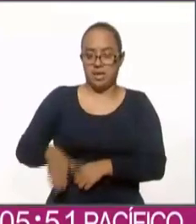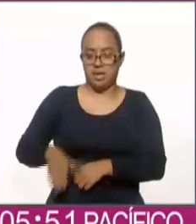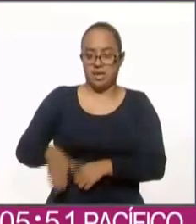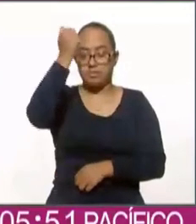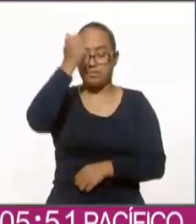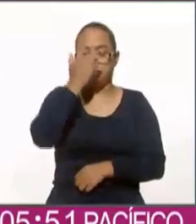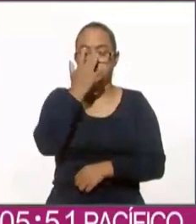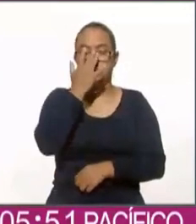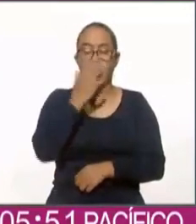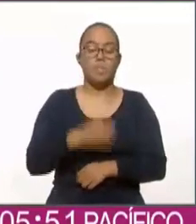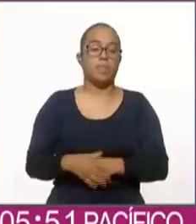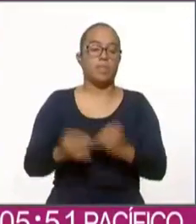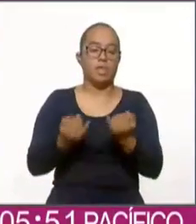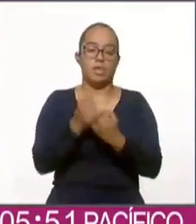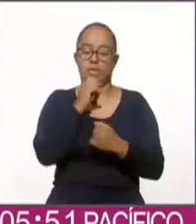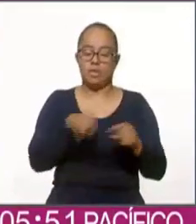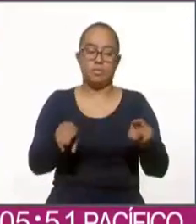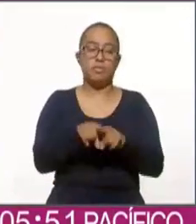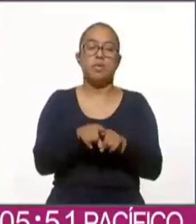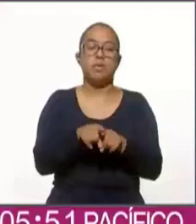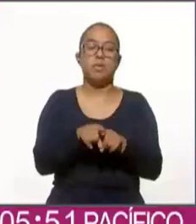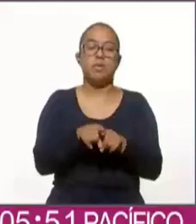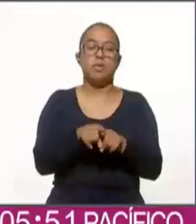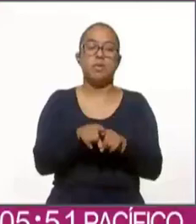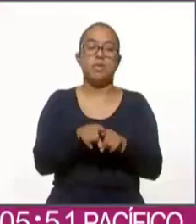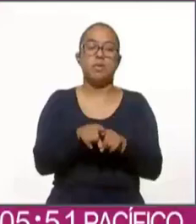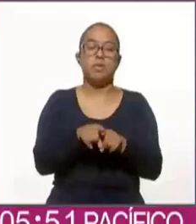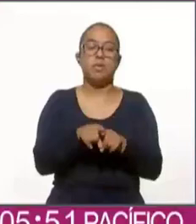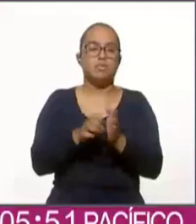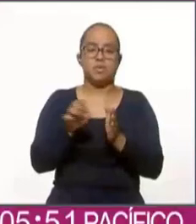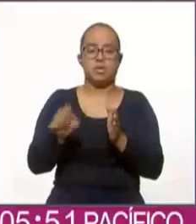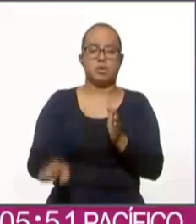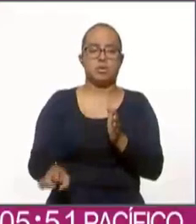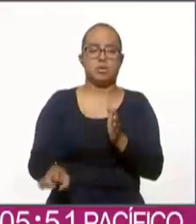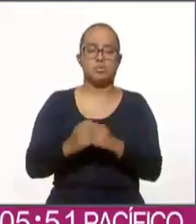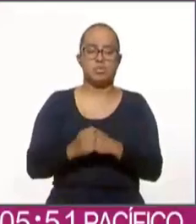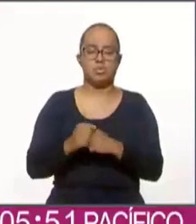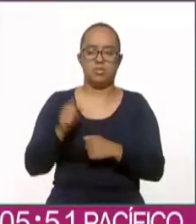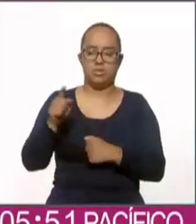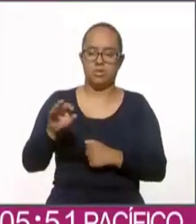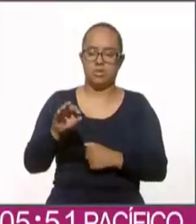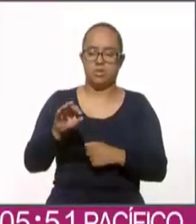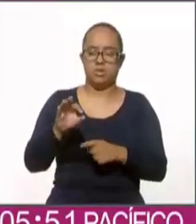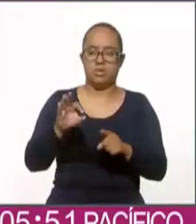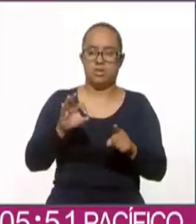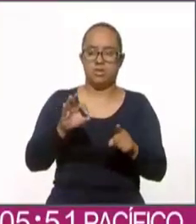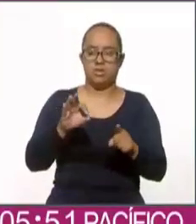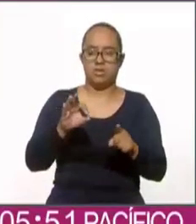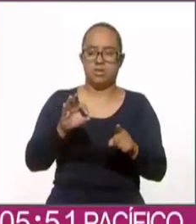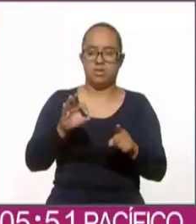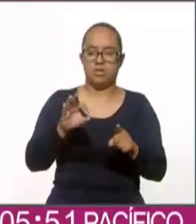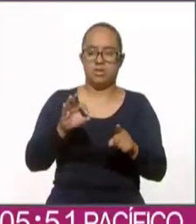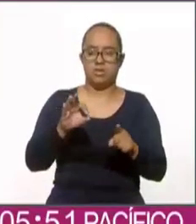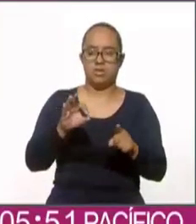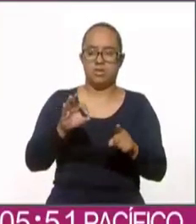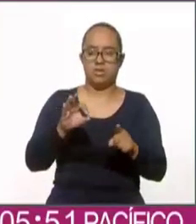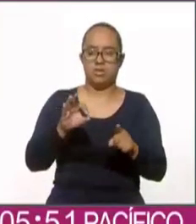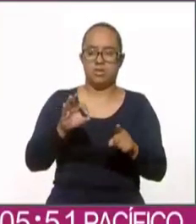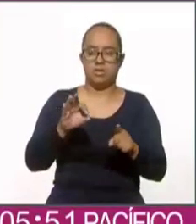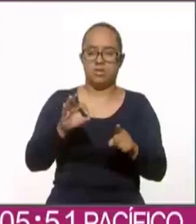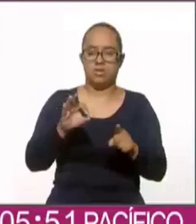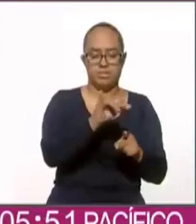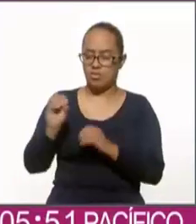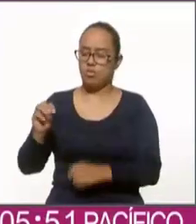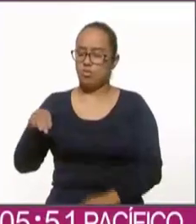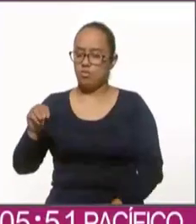y lo mismo pasa, digamos, en el caso del frente o de Morena y sus